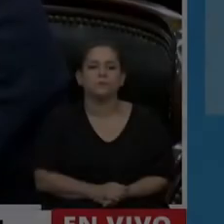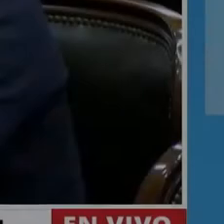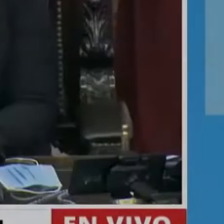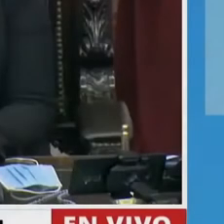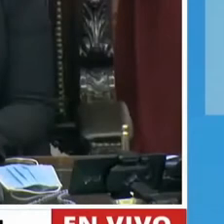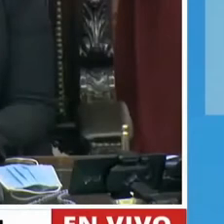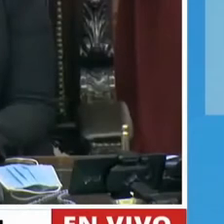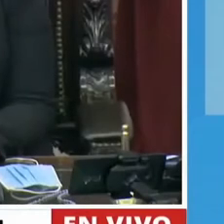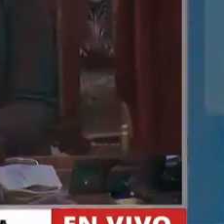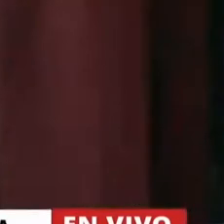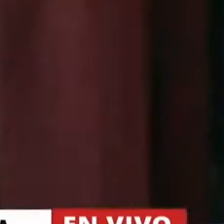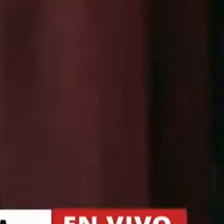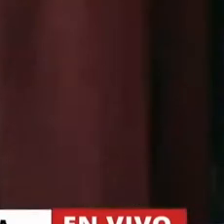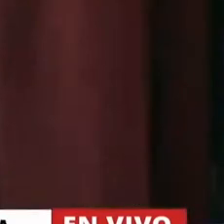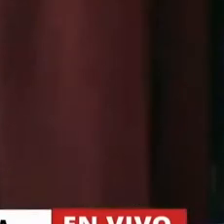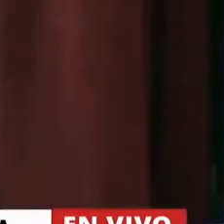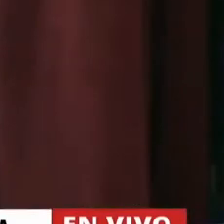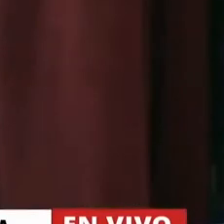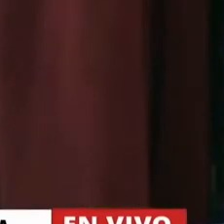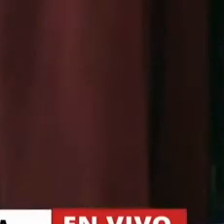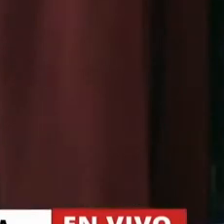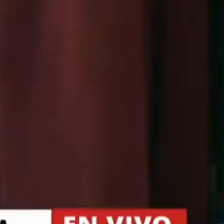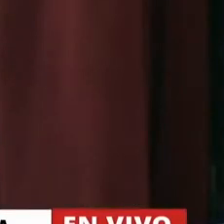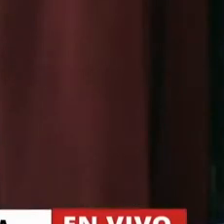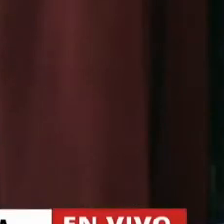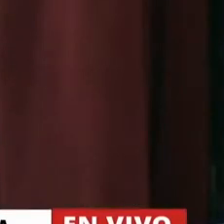Tiene la palabra el diputado José Luis Ricardo.